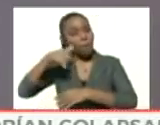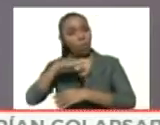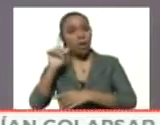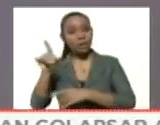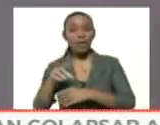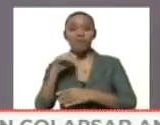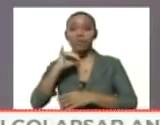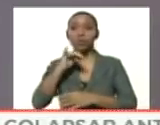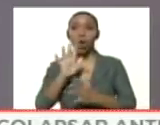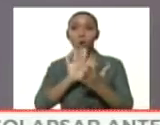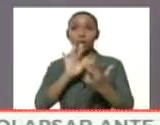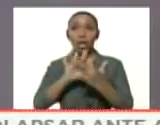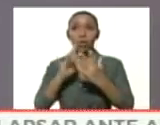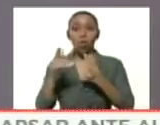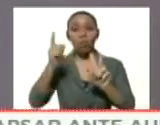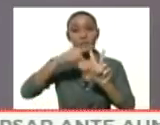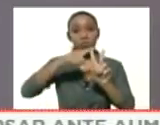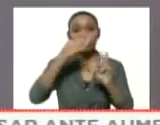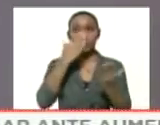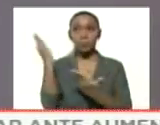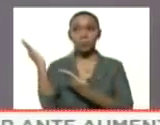información nosotros vamos a devolver el pase al estudio. Adelante.